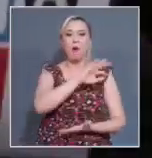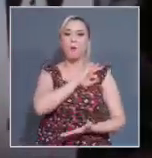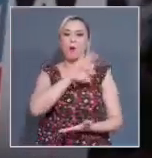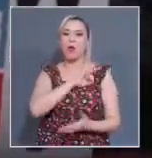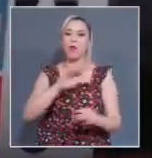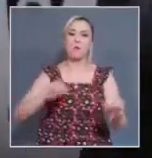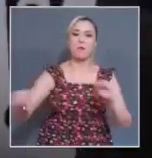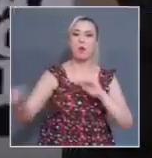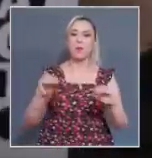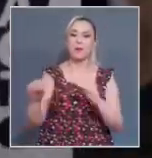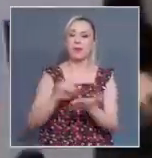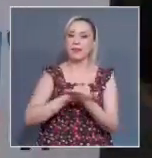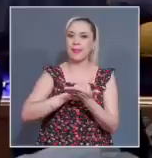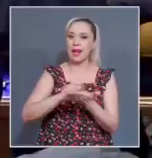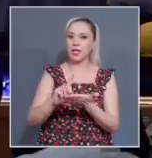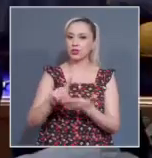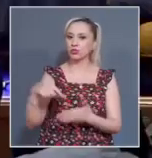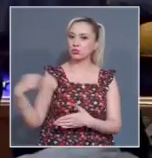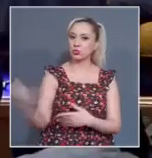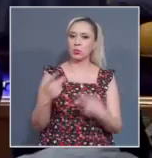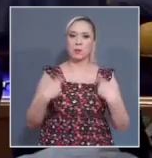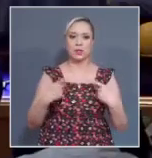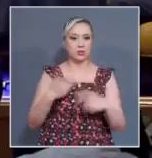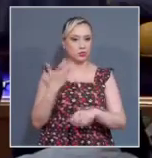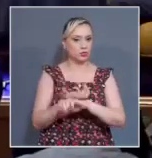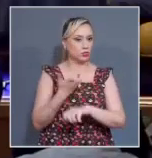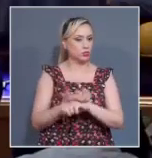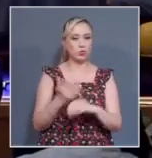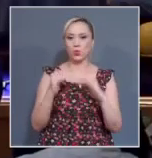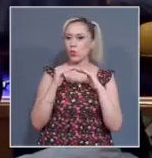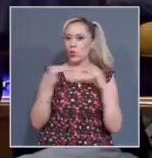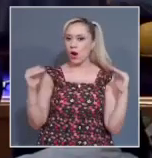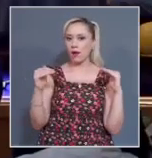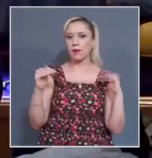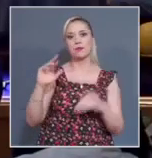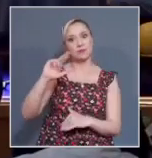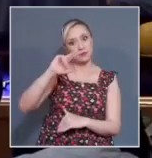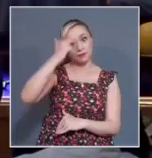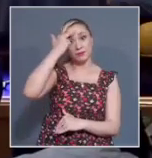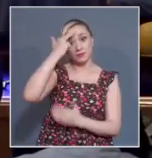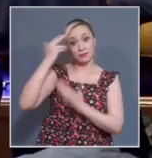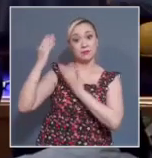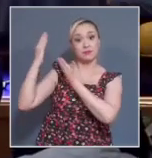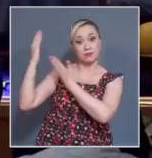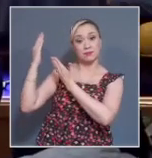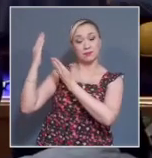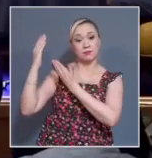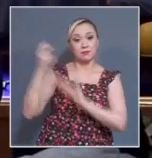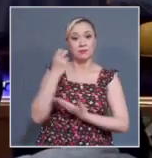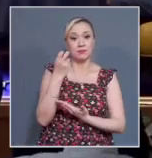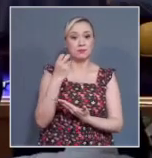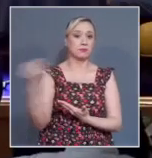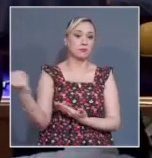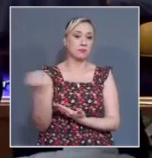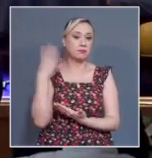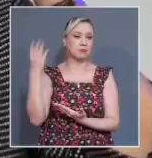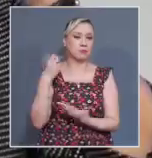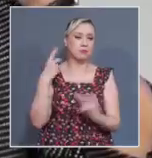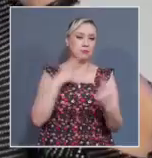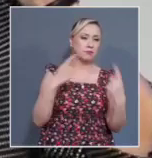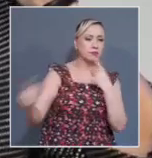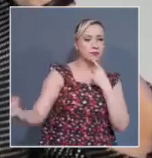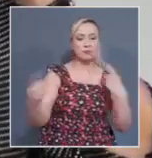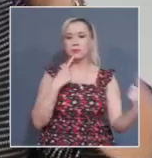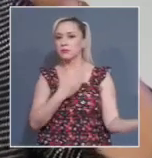civiles en Estados Unidos. Y al respecto, recordemos que durante la sesión de argumentos orales de este caso, Allen contra Milligan,